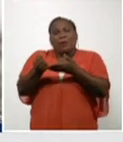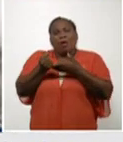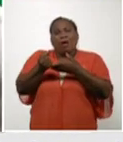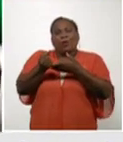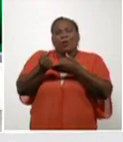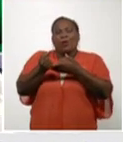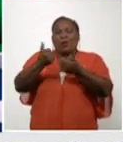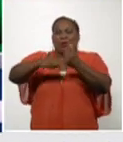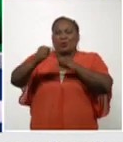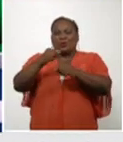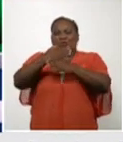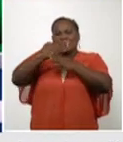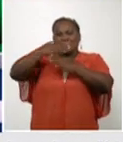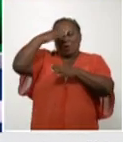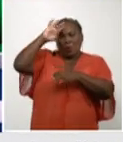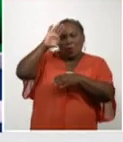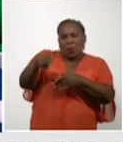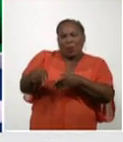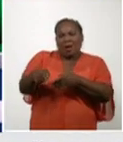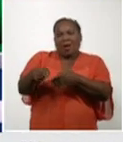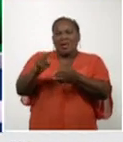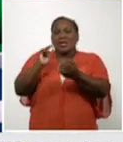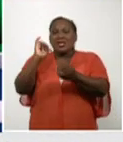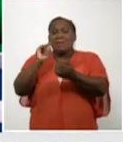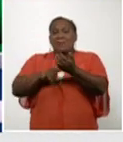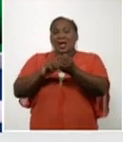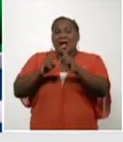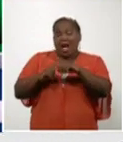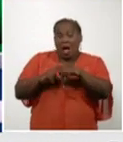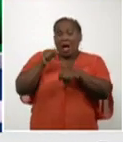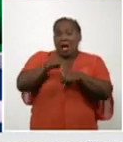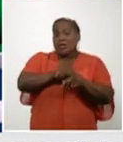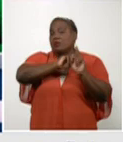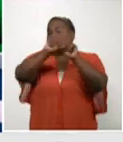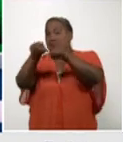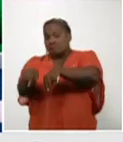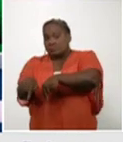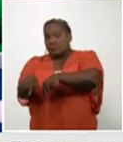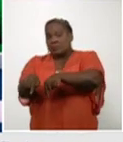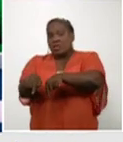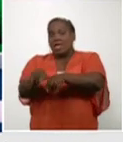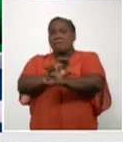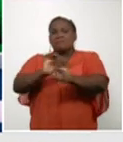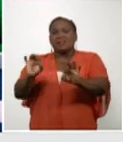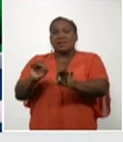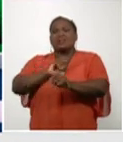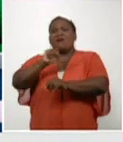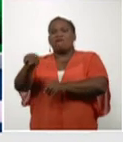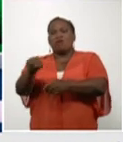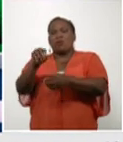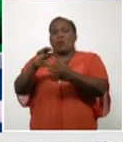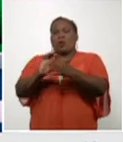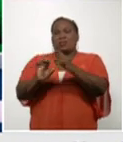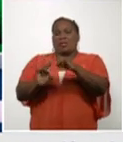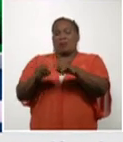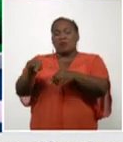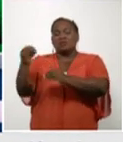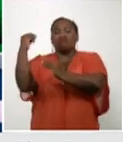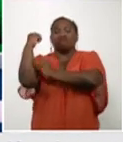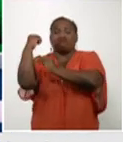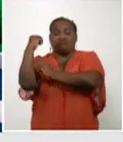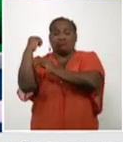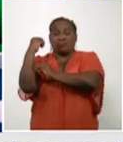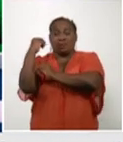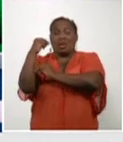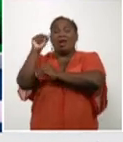el del IPK. Y no tenemos duda de que va a ser una fortaleza ahora para la COVID, pero en